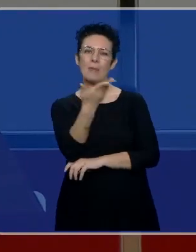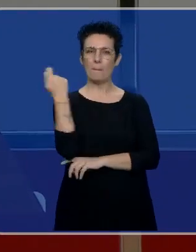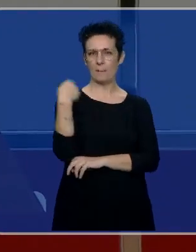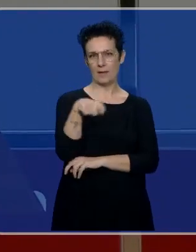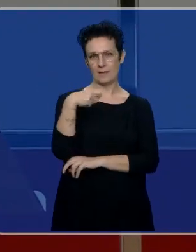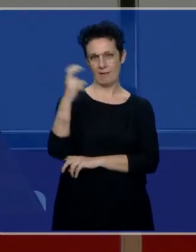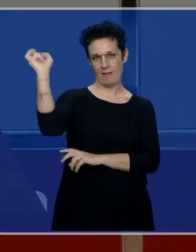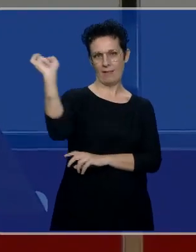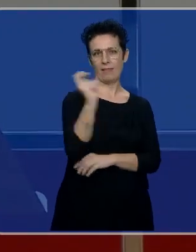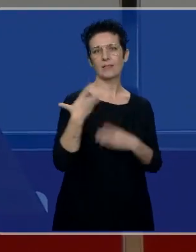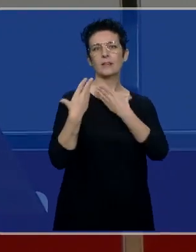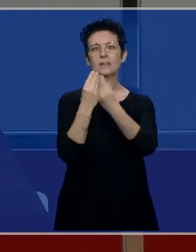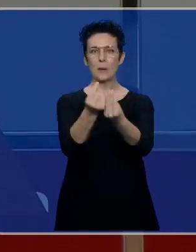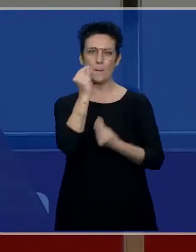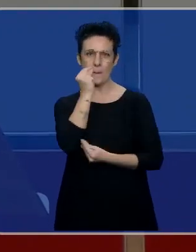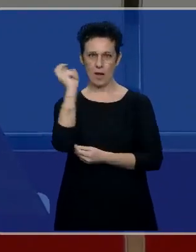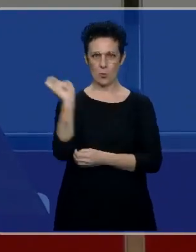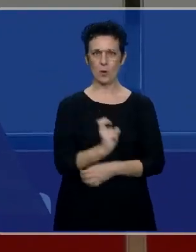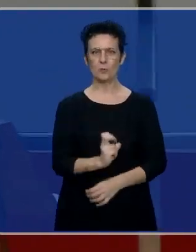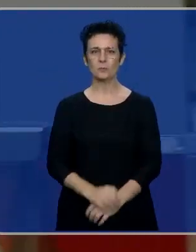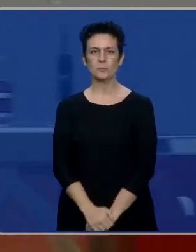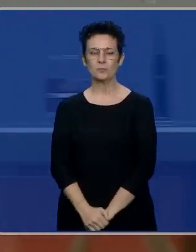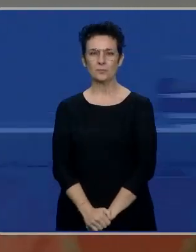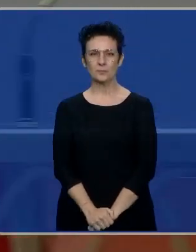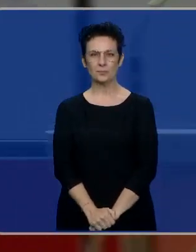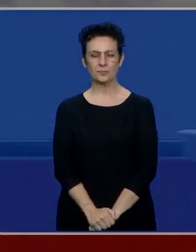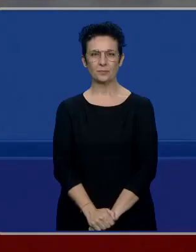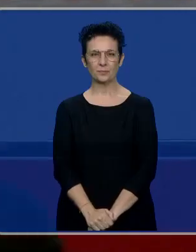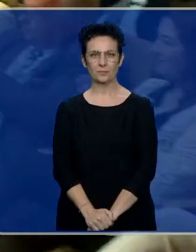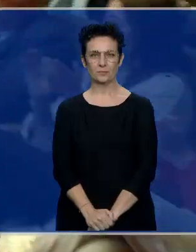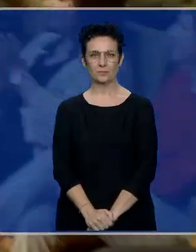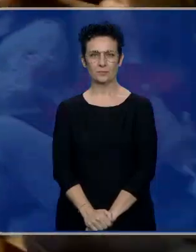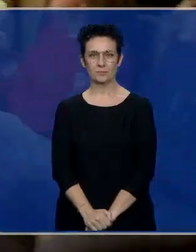me acompañe en este escenario. Don Alfonso Fernández Mañueco, por favor. Gracias.